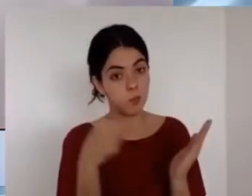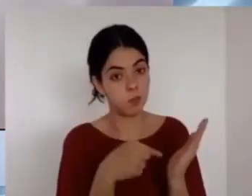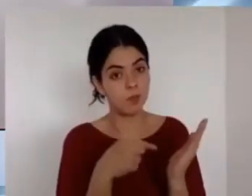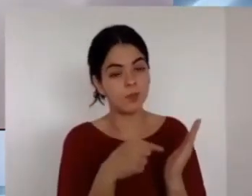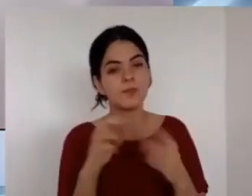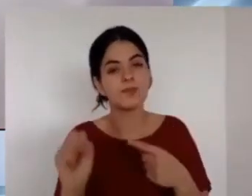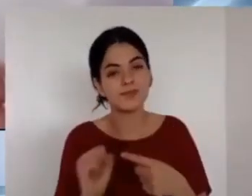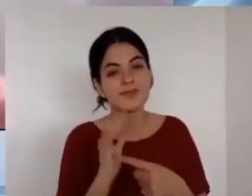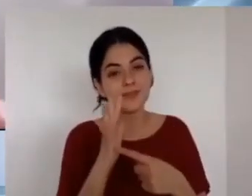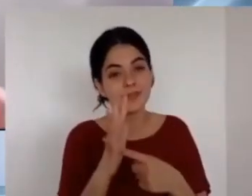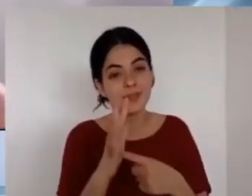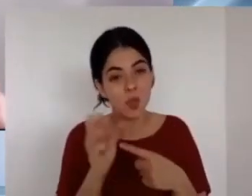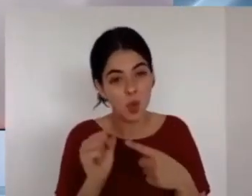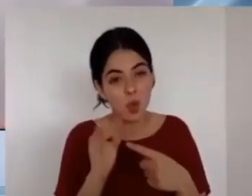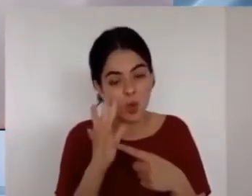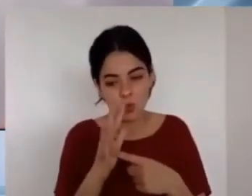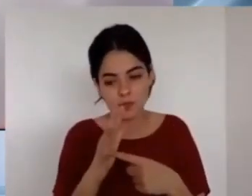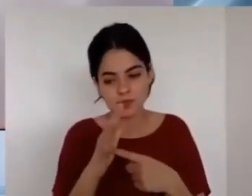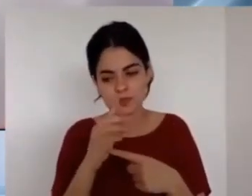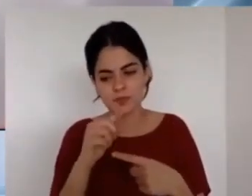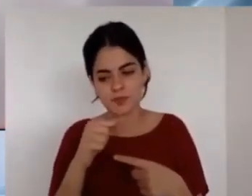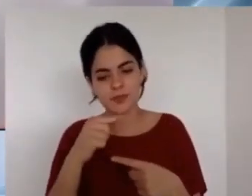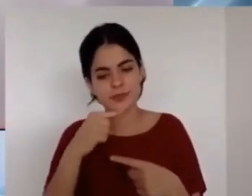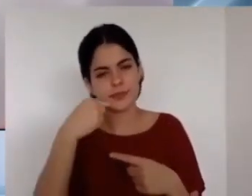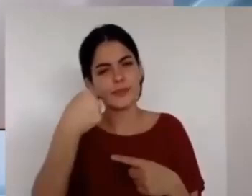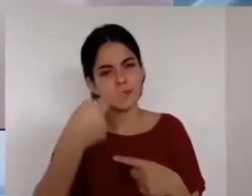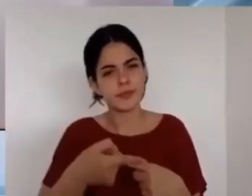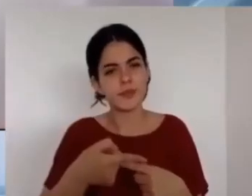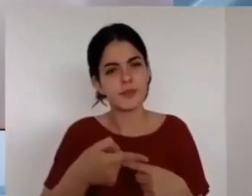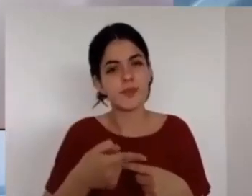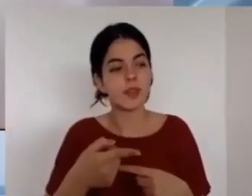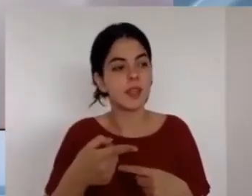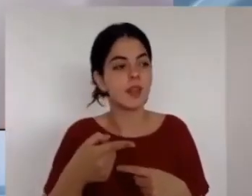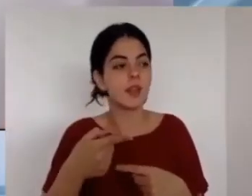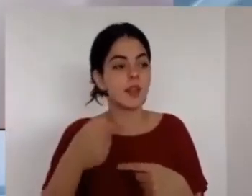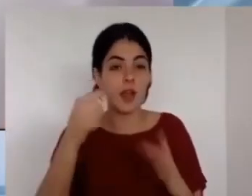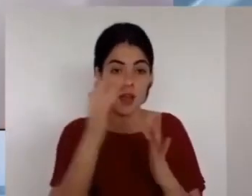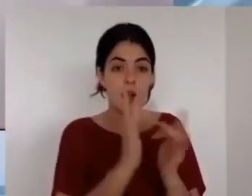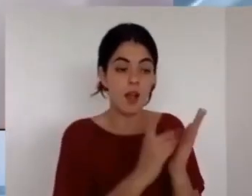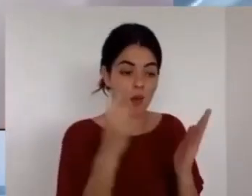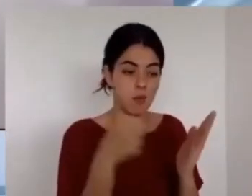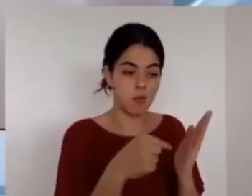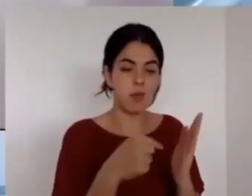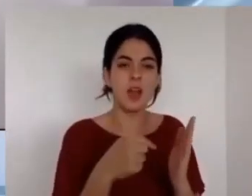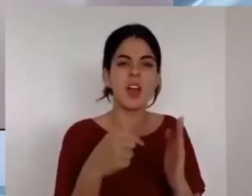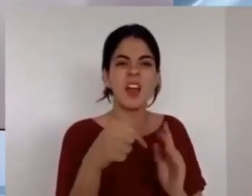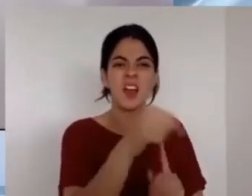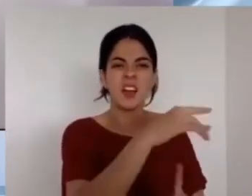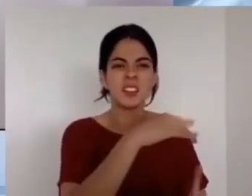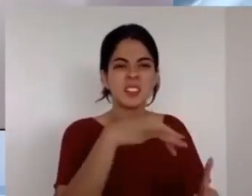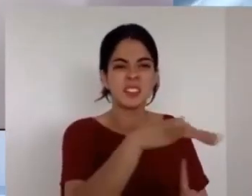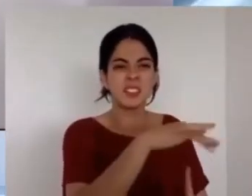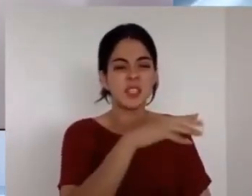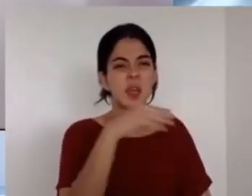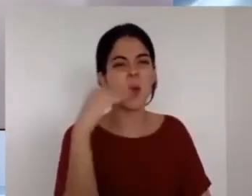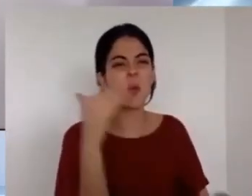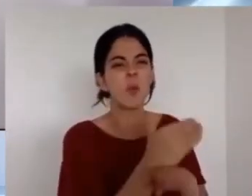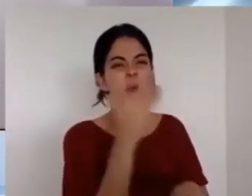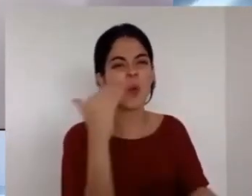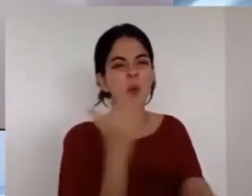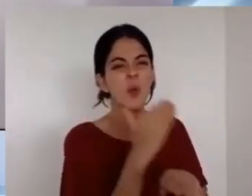Entonces, usted nota, son cielos cerrados,